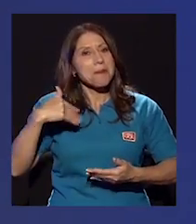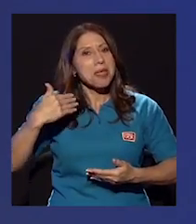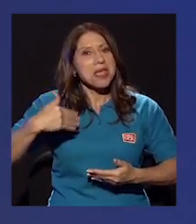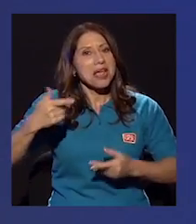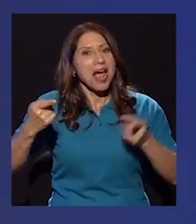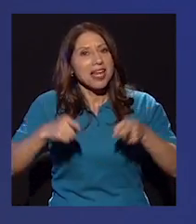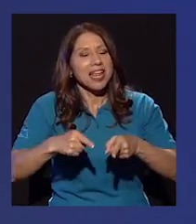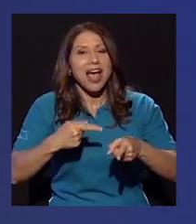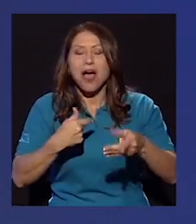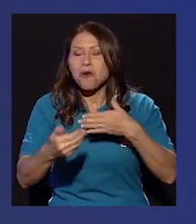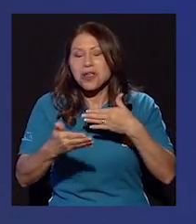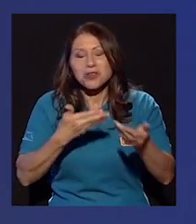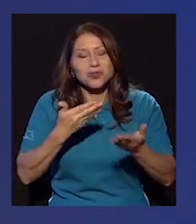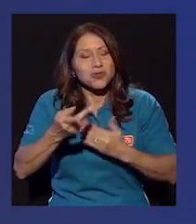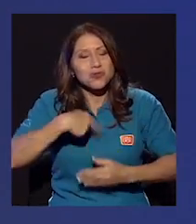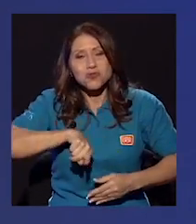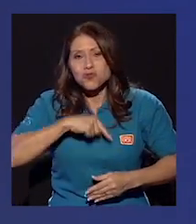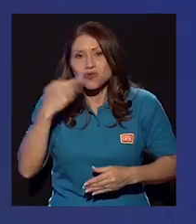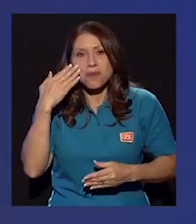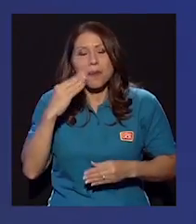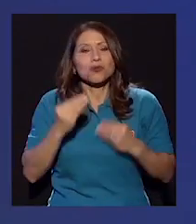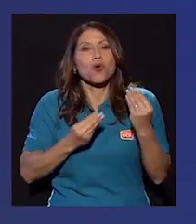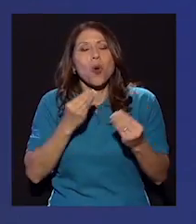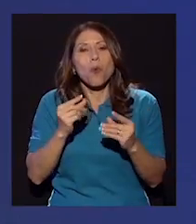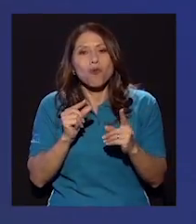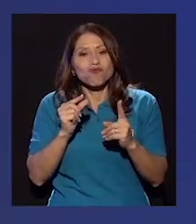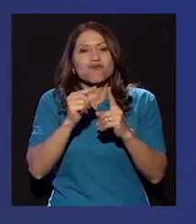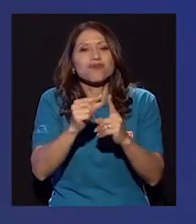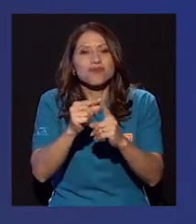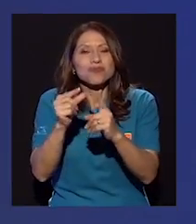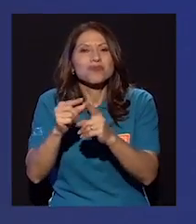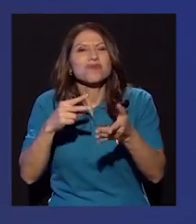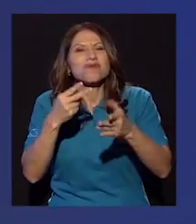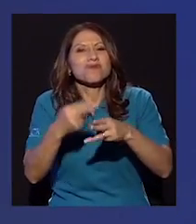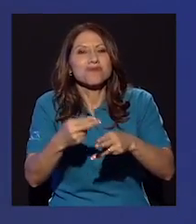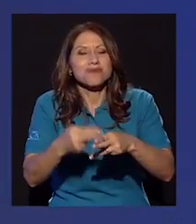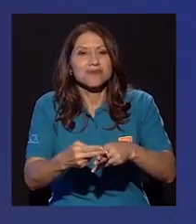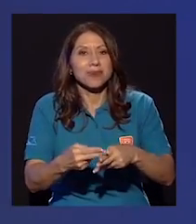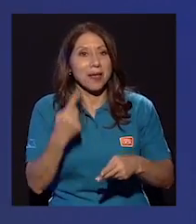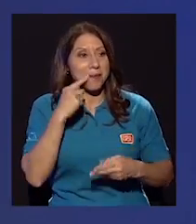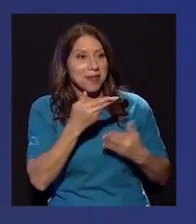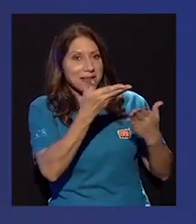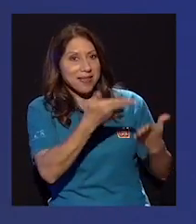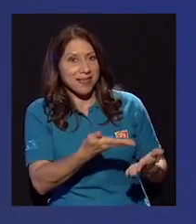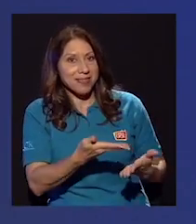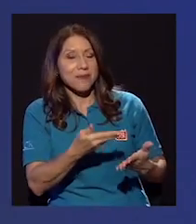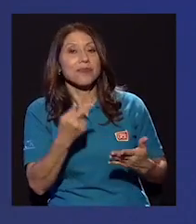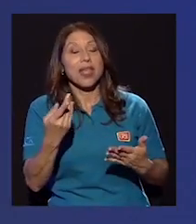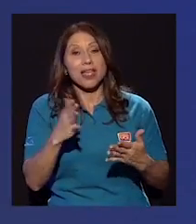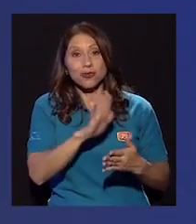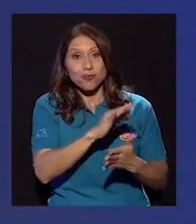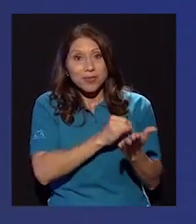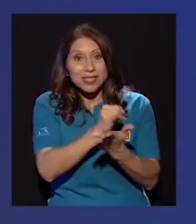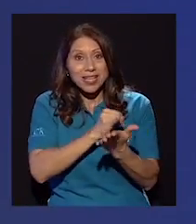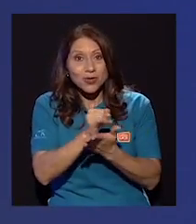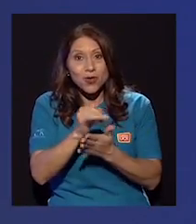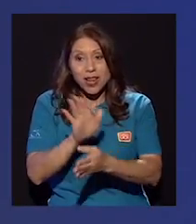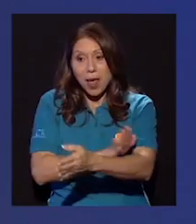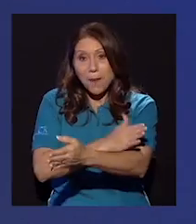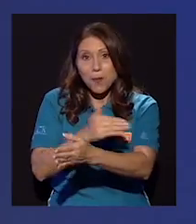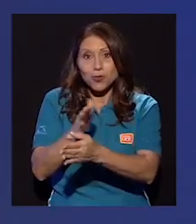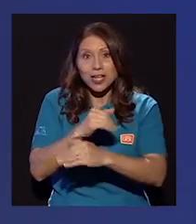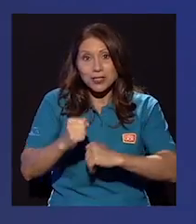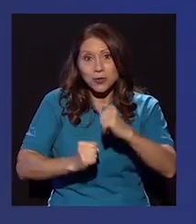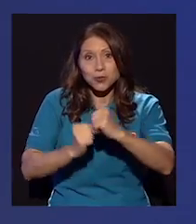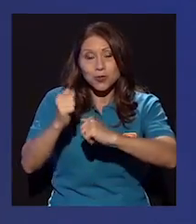Pues, para Laura y para su investigación, el hecho de que la música se construya en momentos determinados en los que la socializamos,